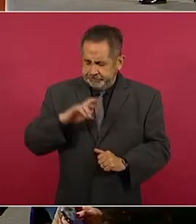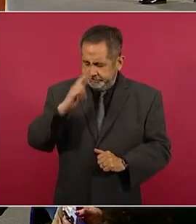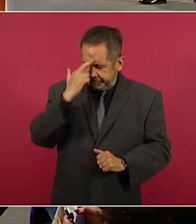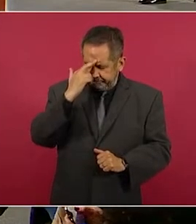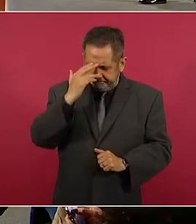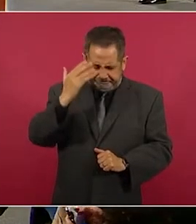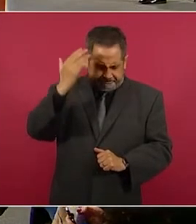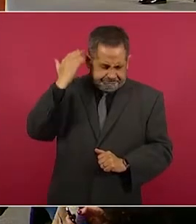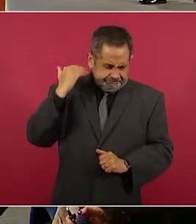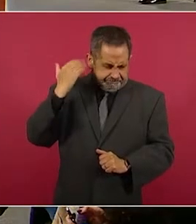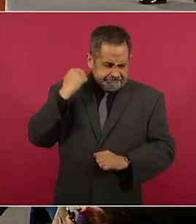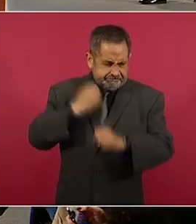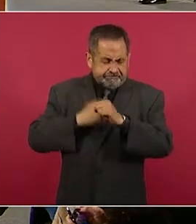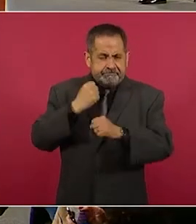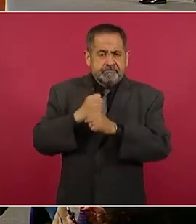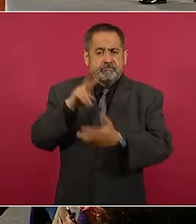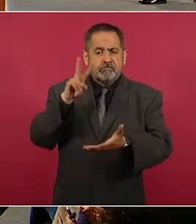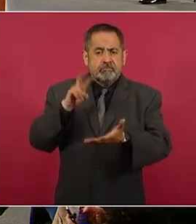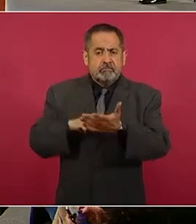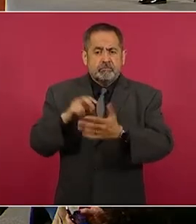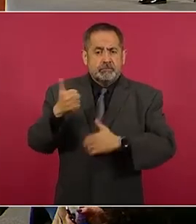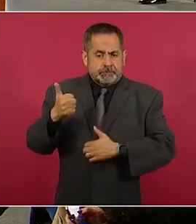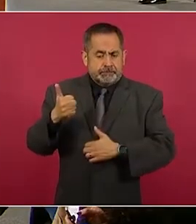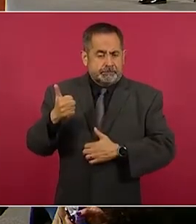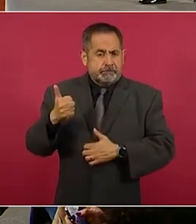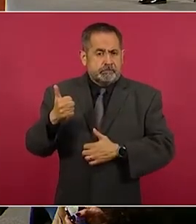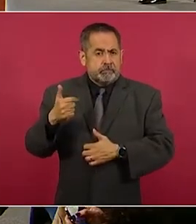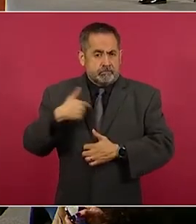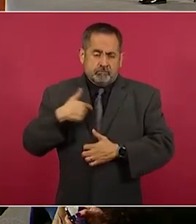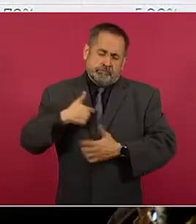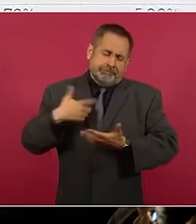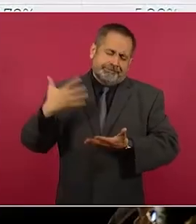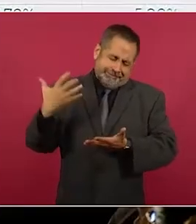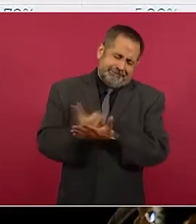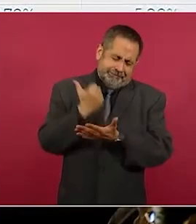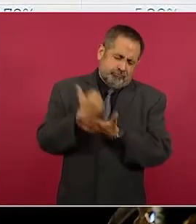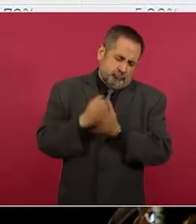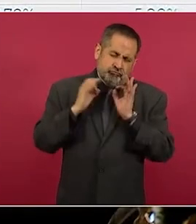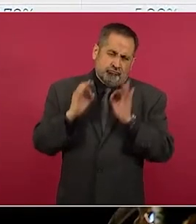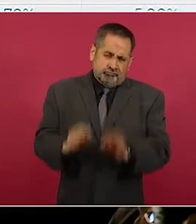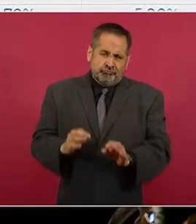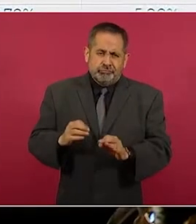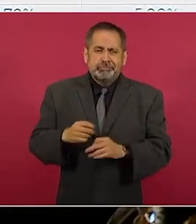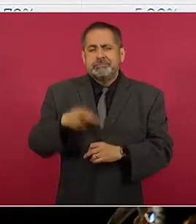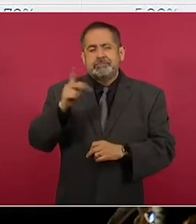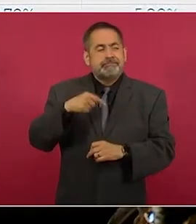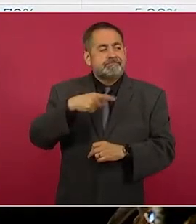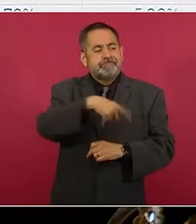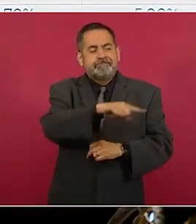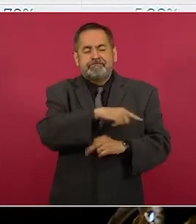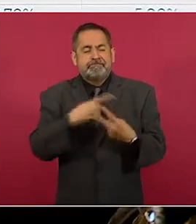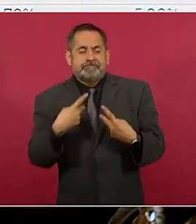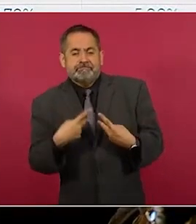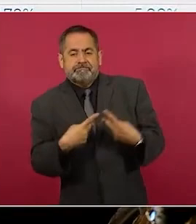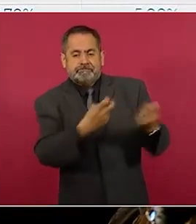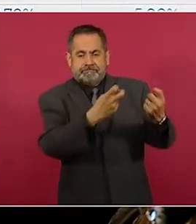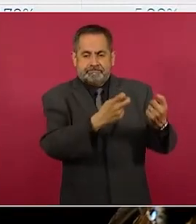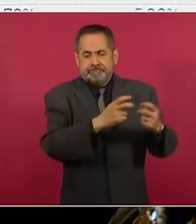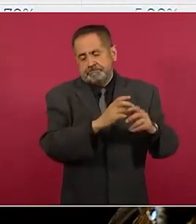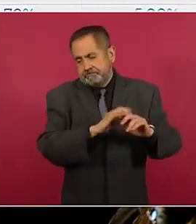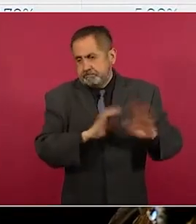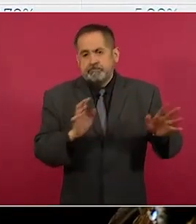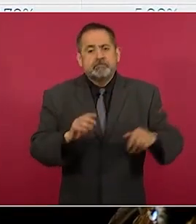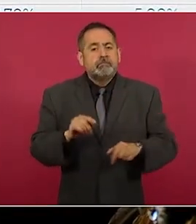2006, que ganamos, pero nos robaron la presidencia,